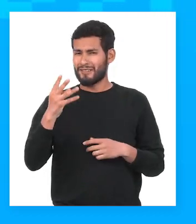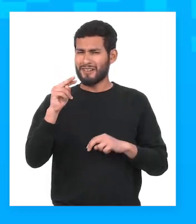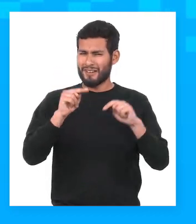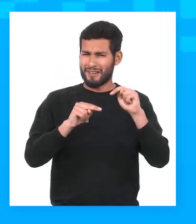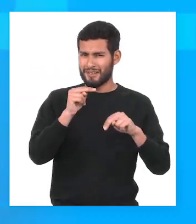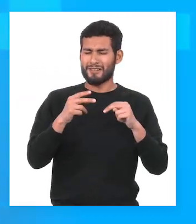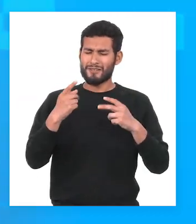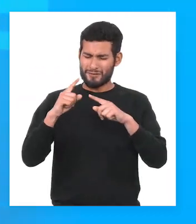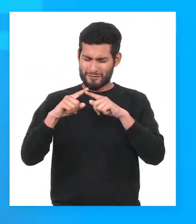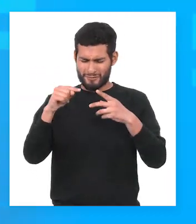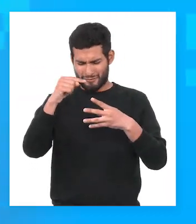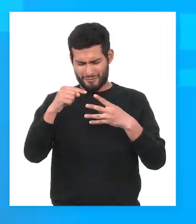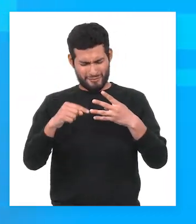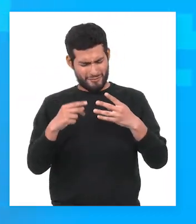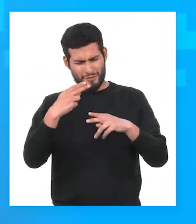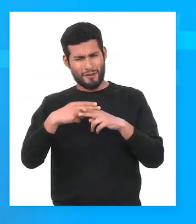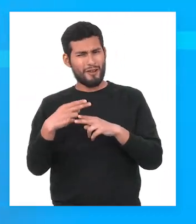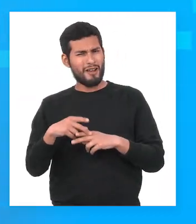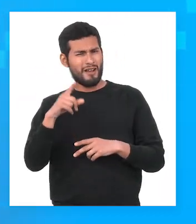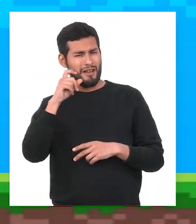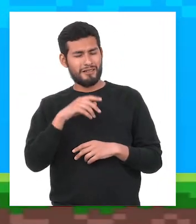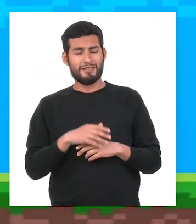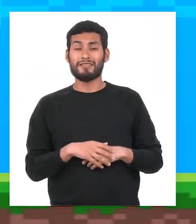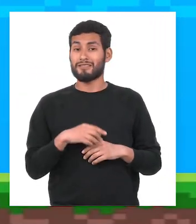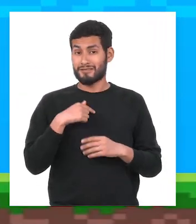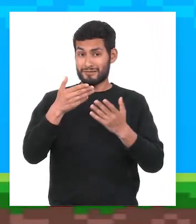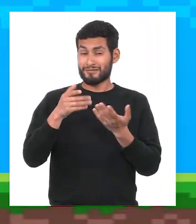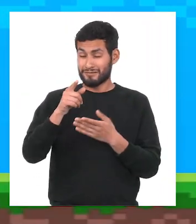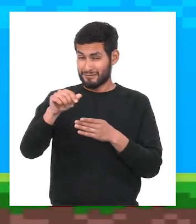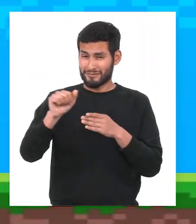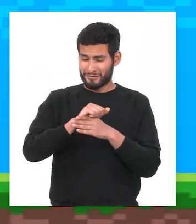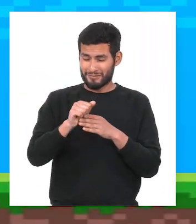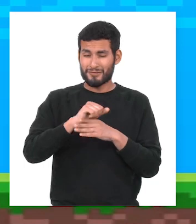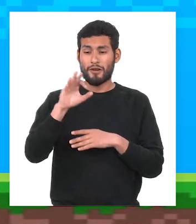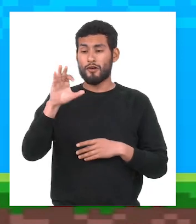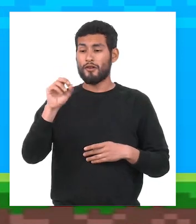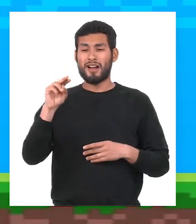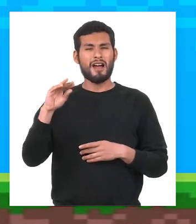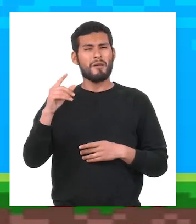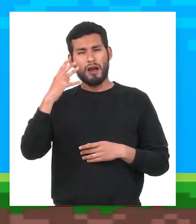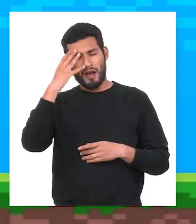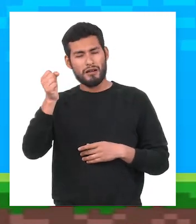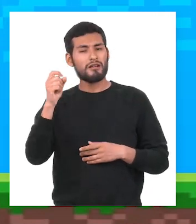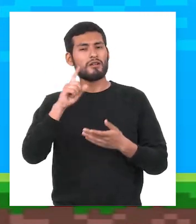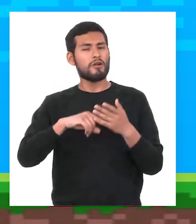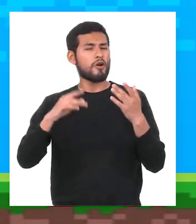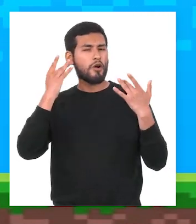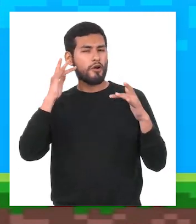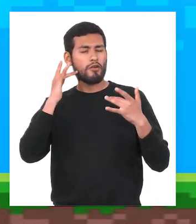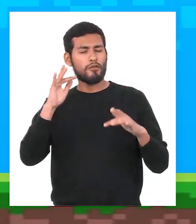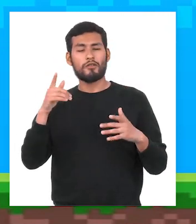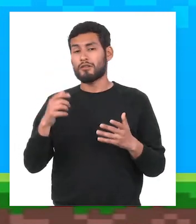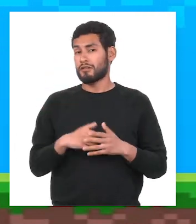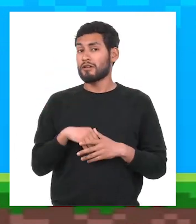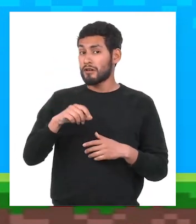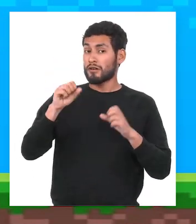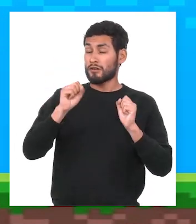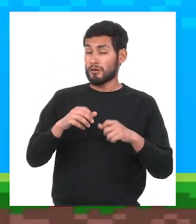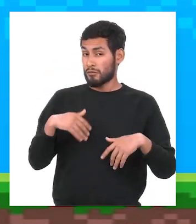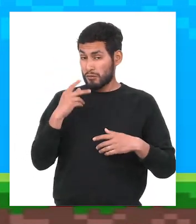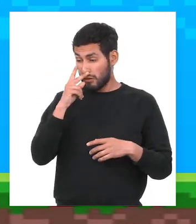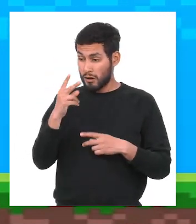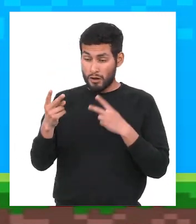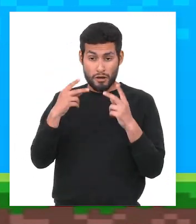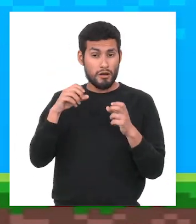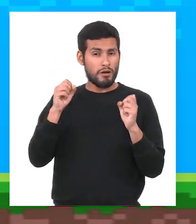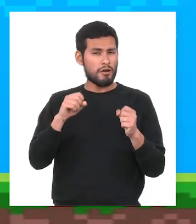fácil. Son cuatro niveles con nombres un poco complejos. Por eso los invito a recordar que el fonema está vinculado a los sonidos y cómo estos nos